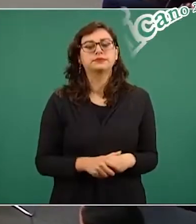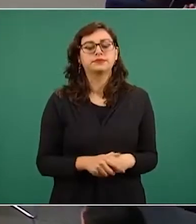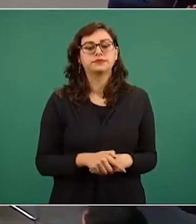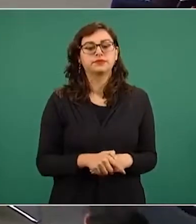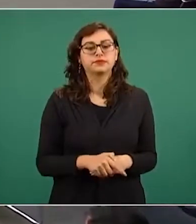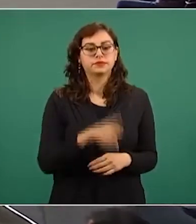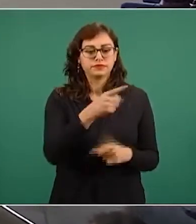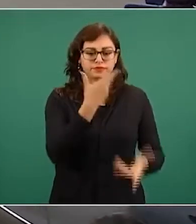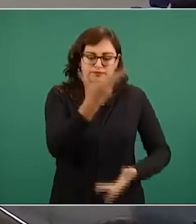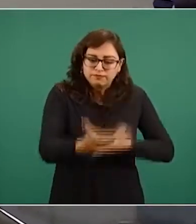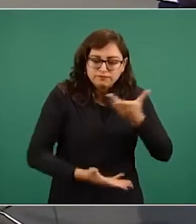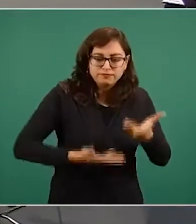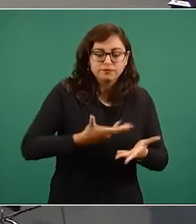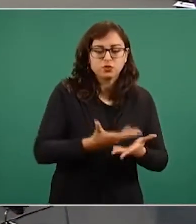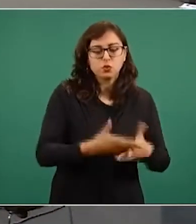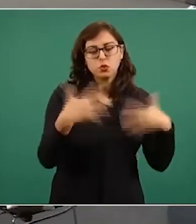excelentísimo señor.